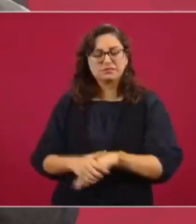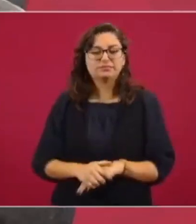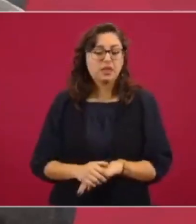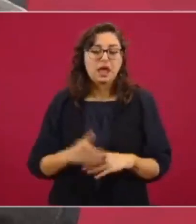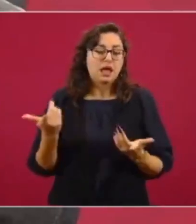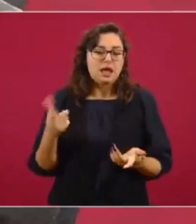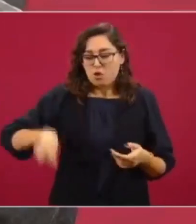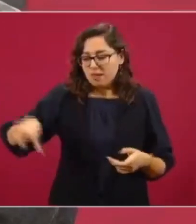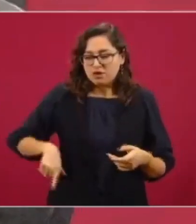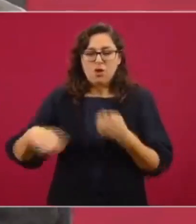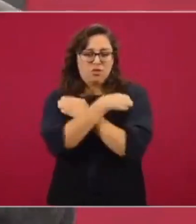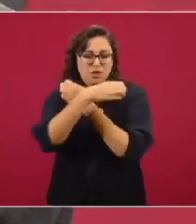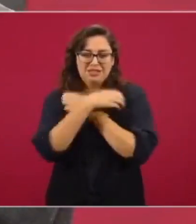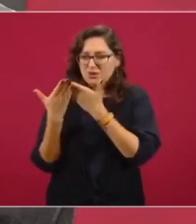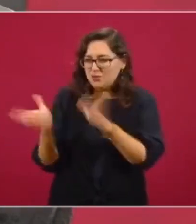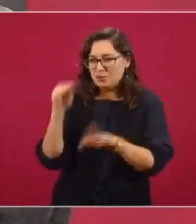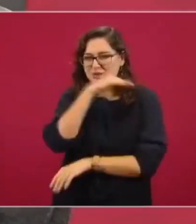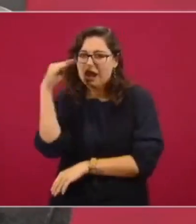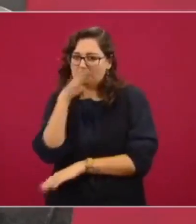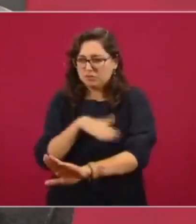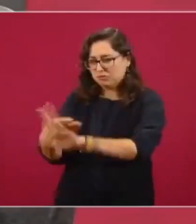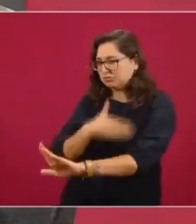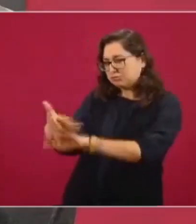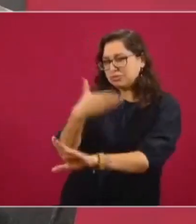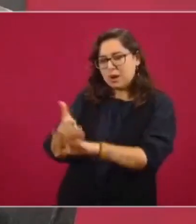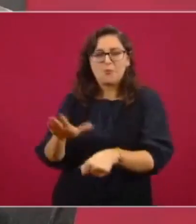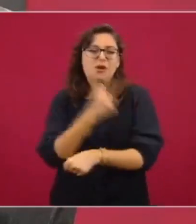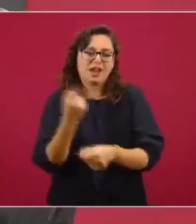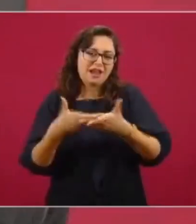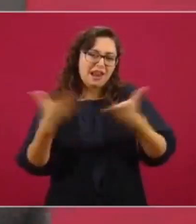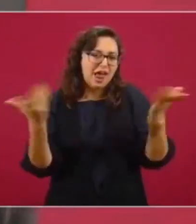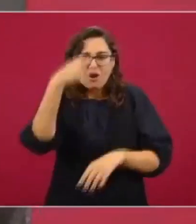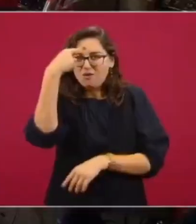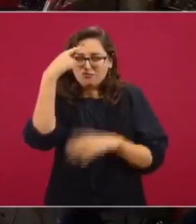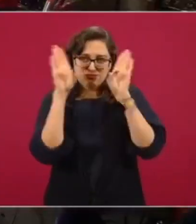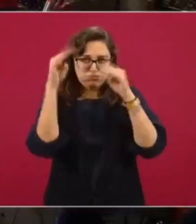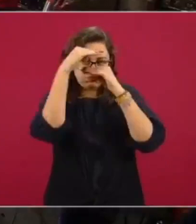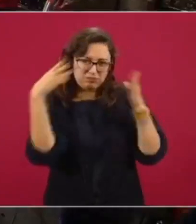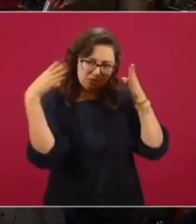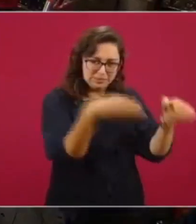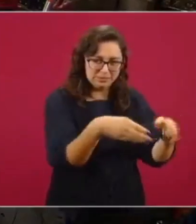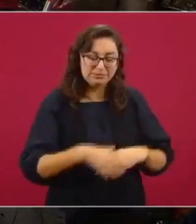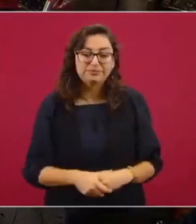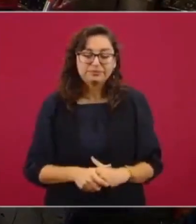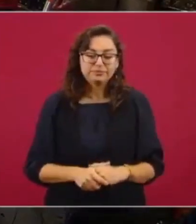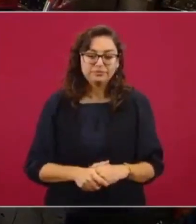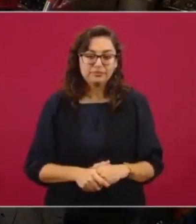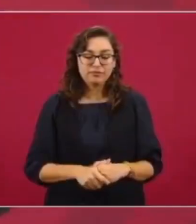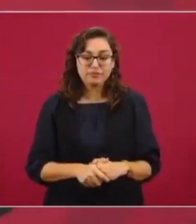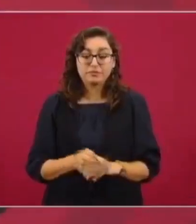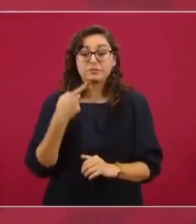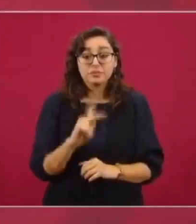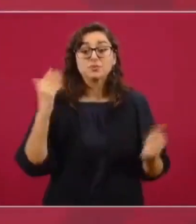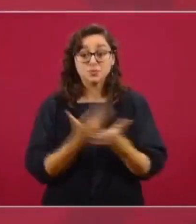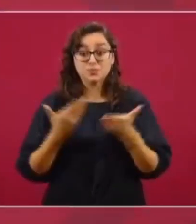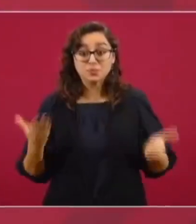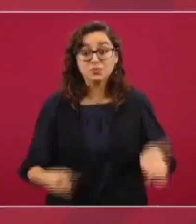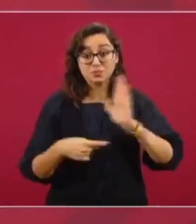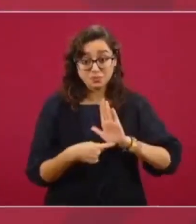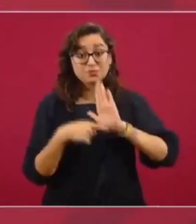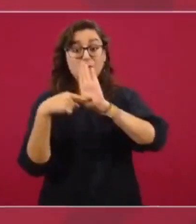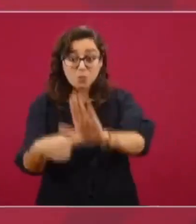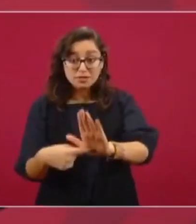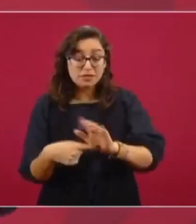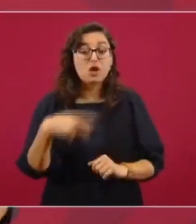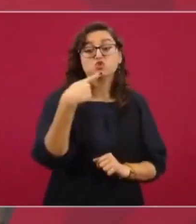en contra de la educación pública, porque desde luego tiene un pensamiento conservador. Pero ahora se da a conocer que su